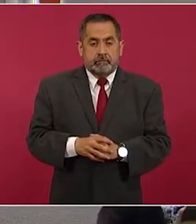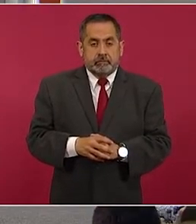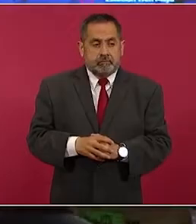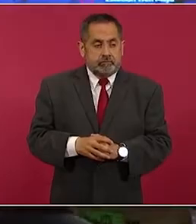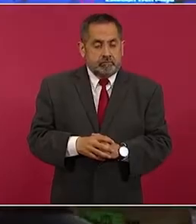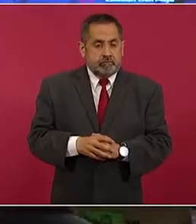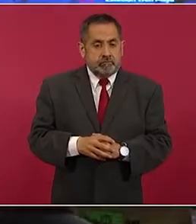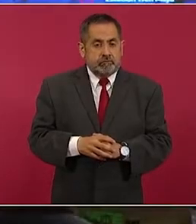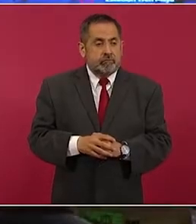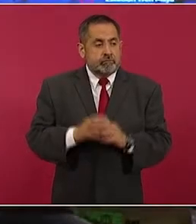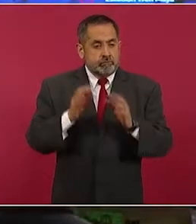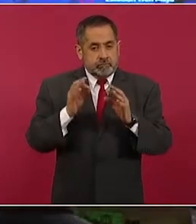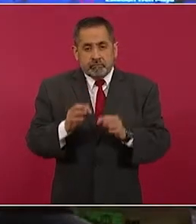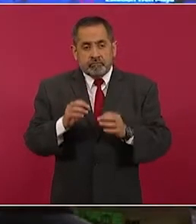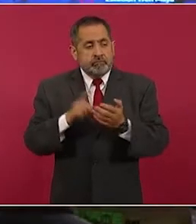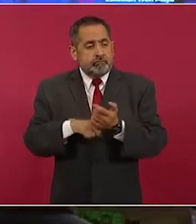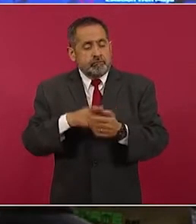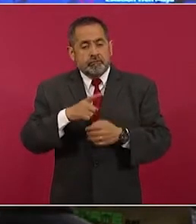auténticamente se preocupan.